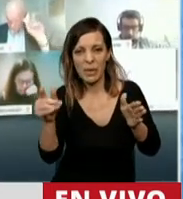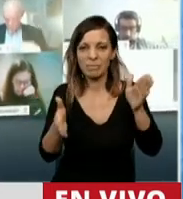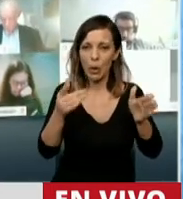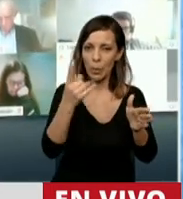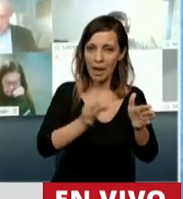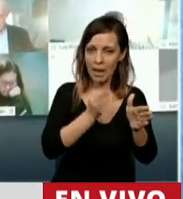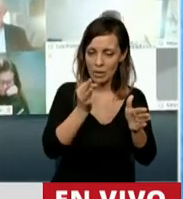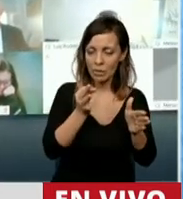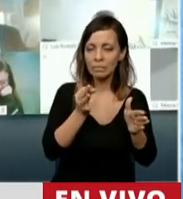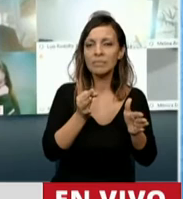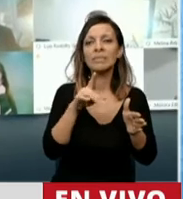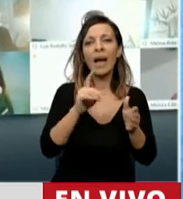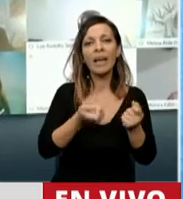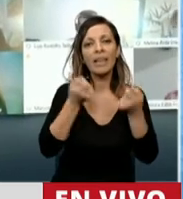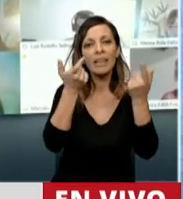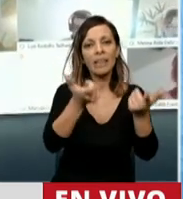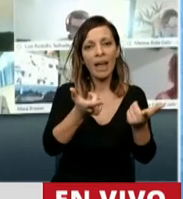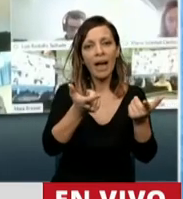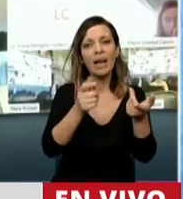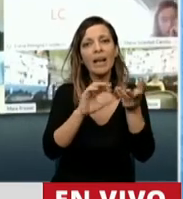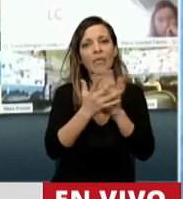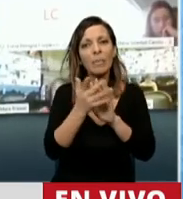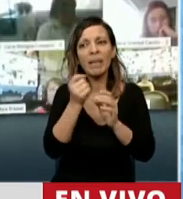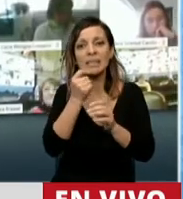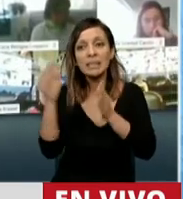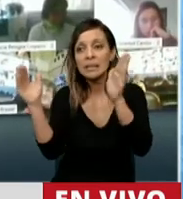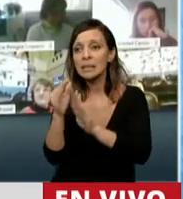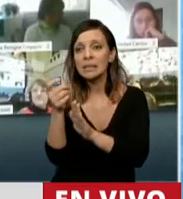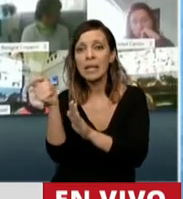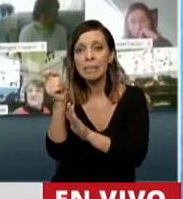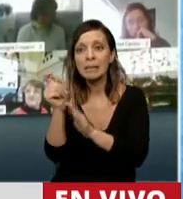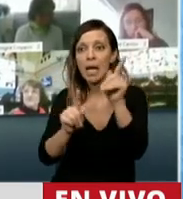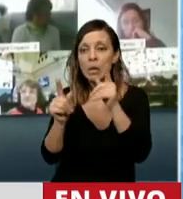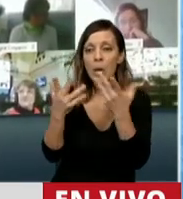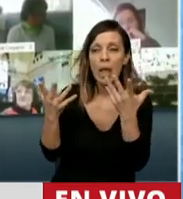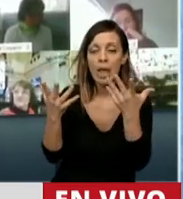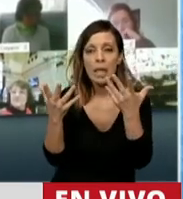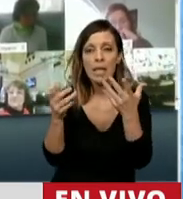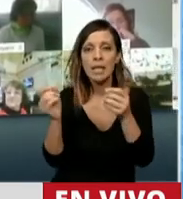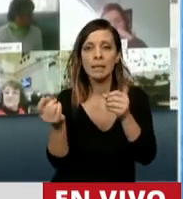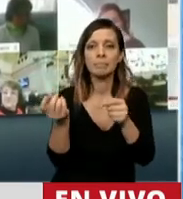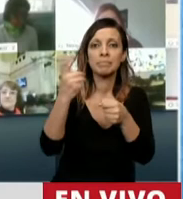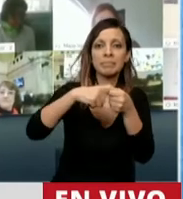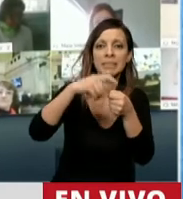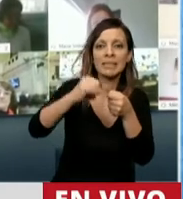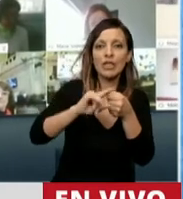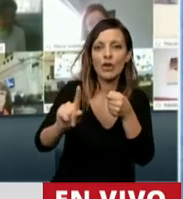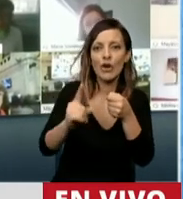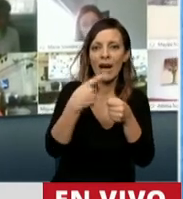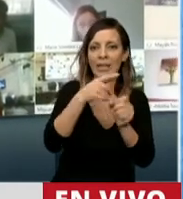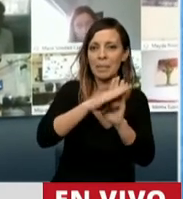al reducirlo a seis meses, la incertidumbre de quienes se acojan a este régimen, señor presidente.